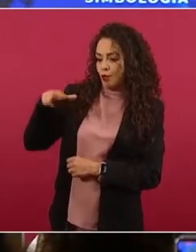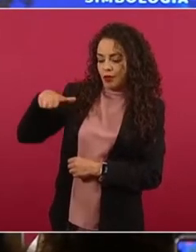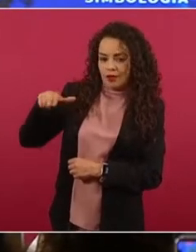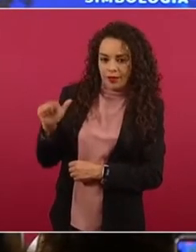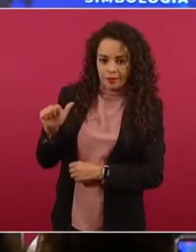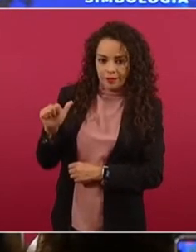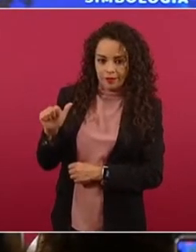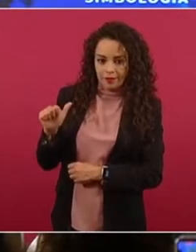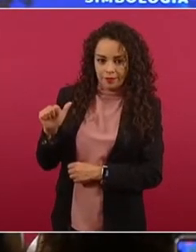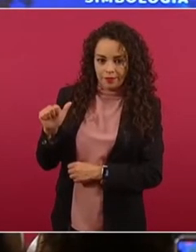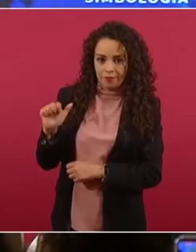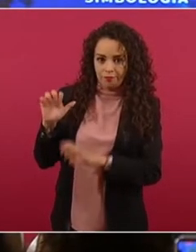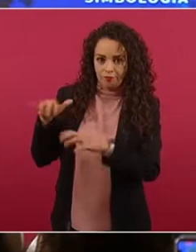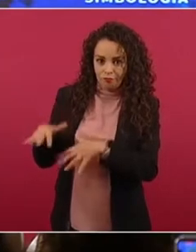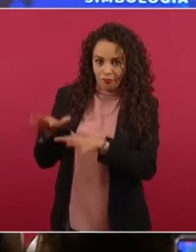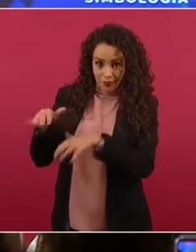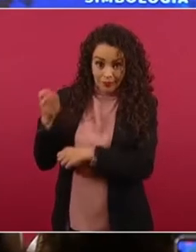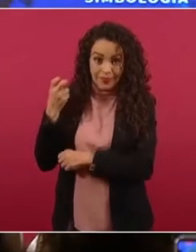la laguna de Bacalar.